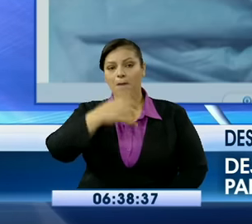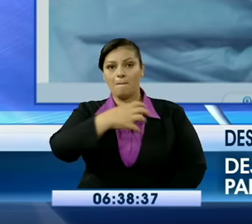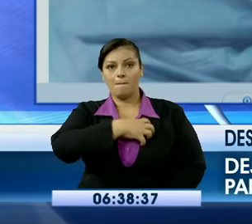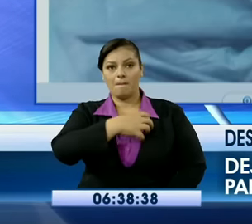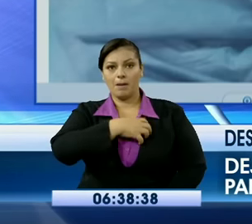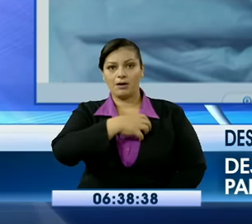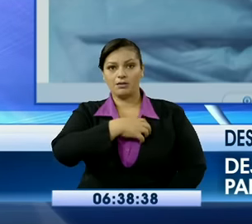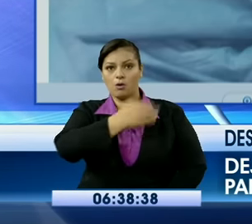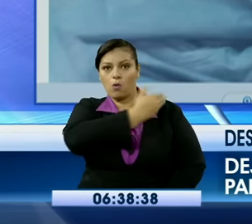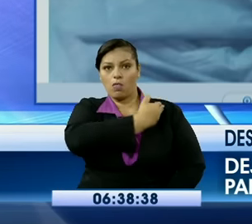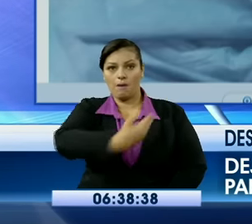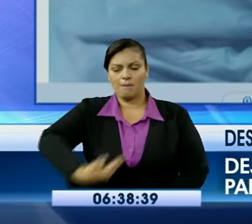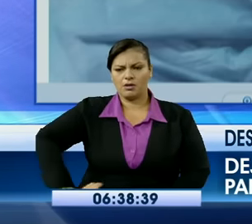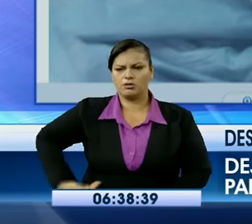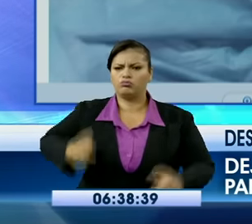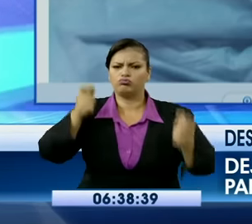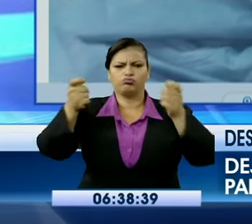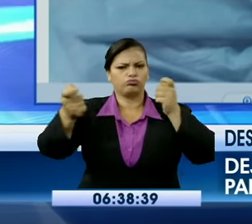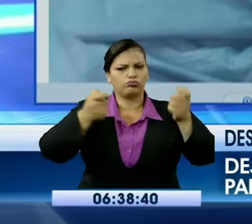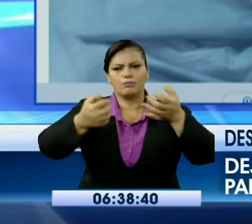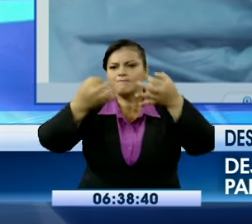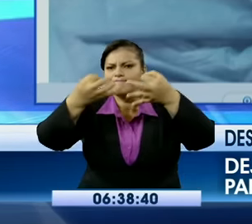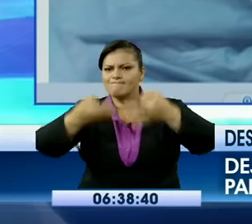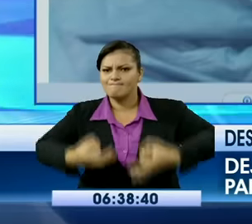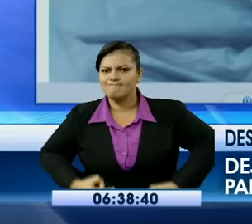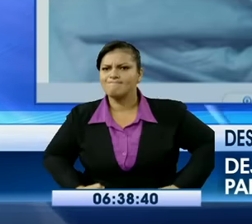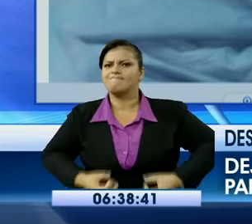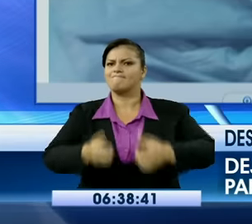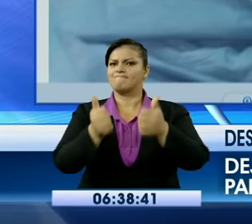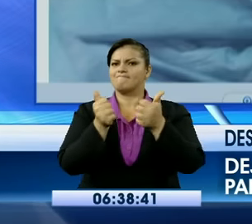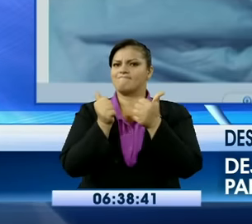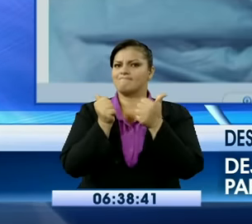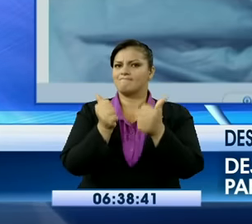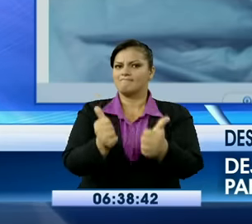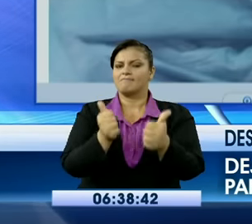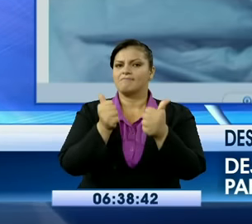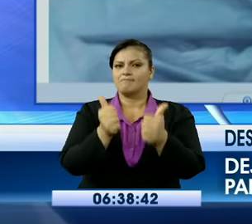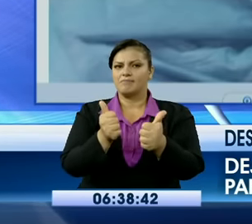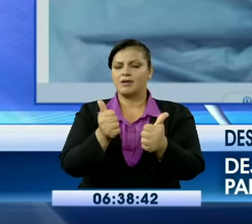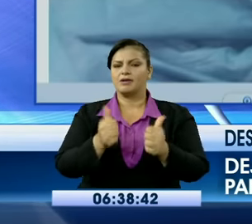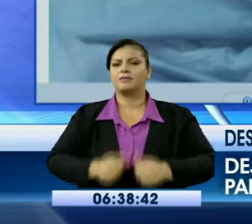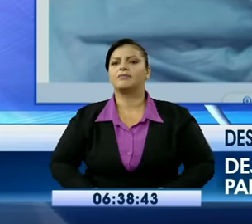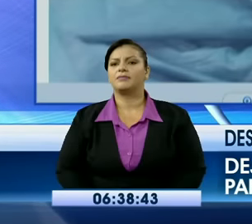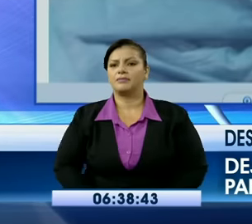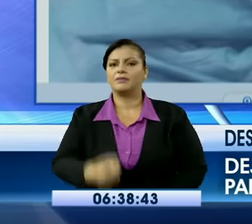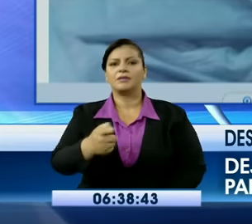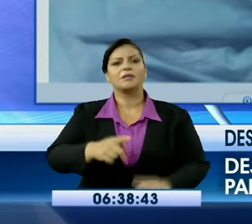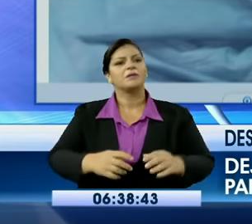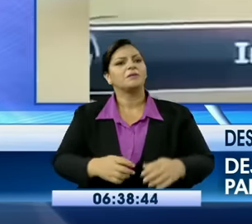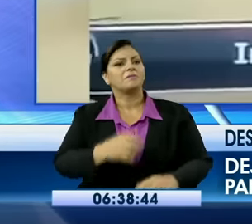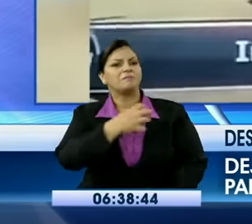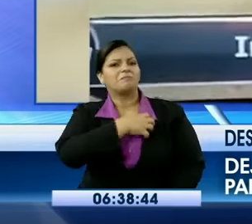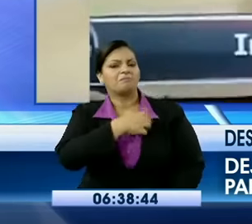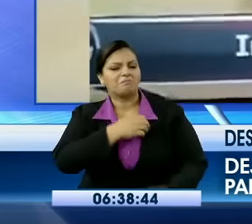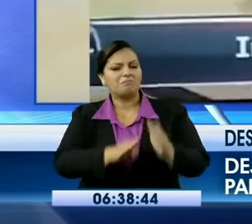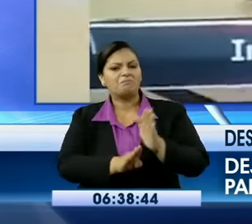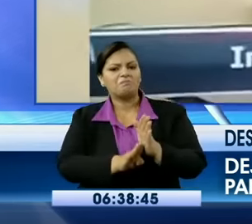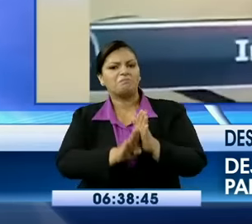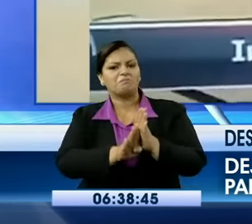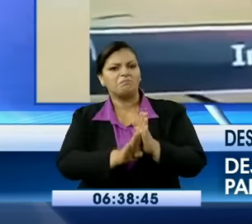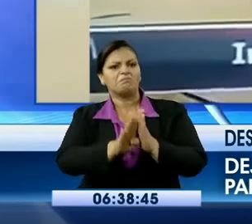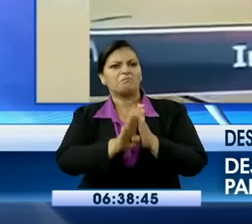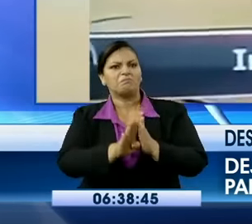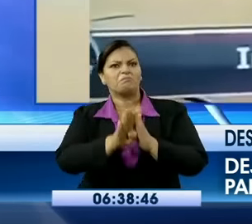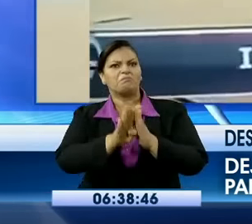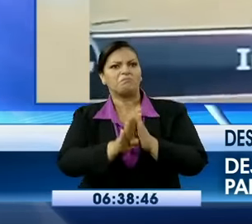esta directiva que está actuando con toda seriedad, que está actuando justamente para rescatar a Barcelona de las mismas y las excretas, donde